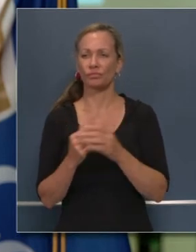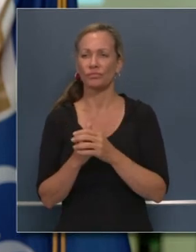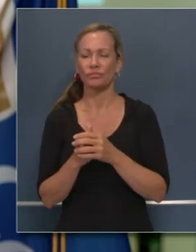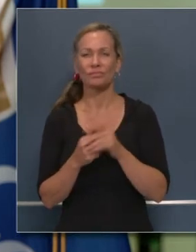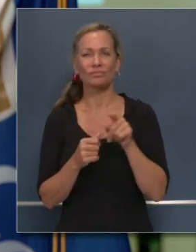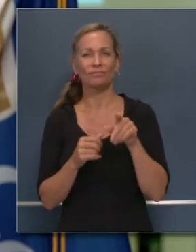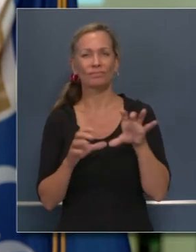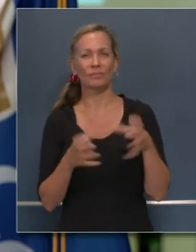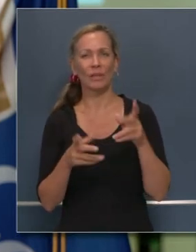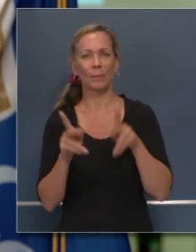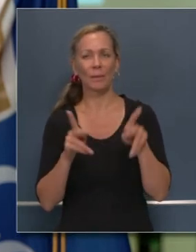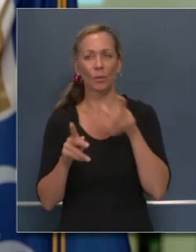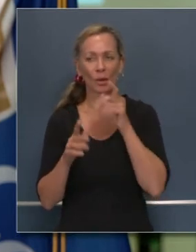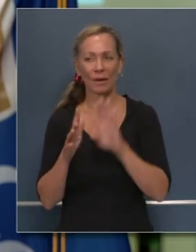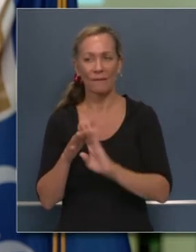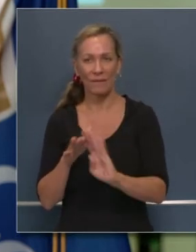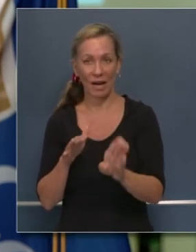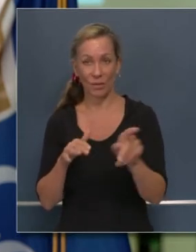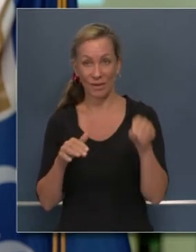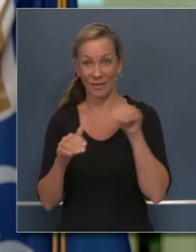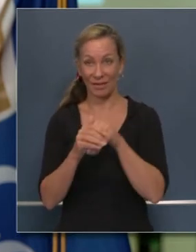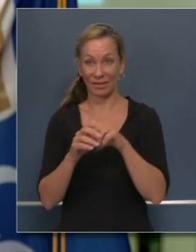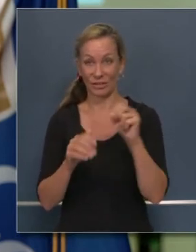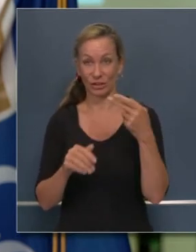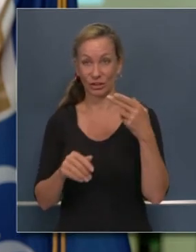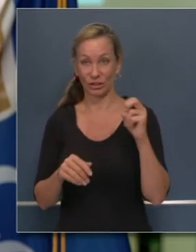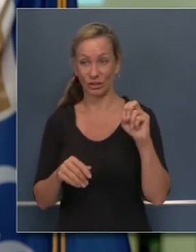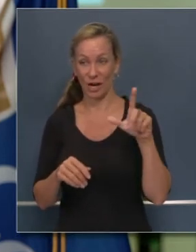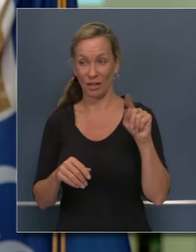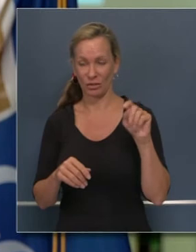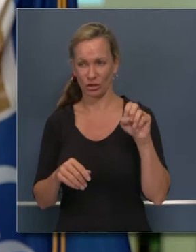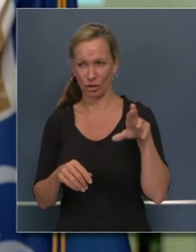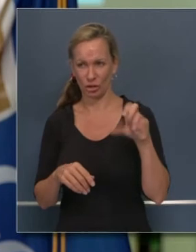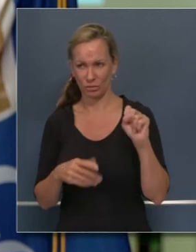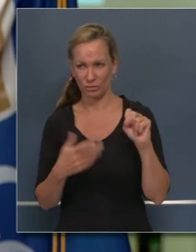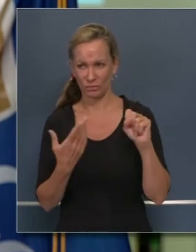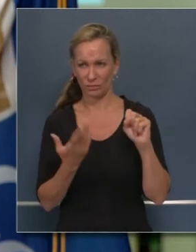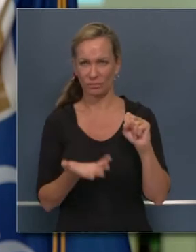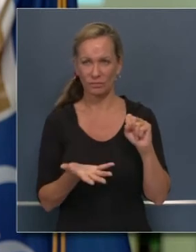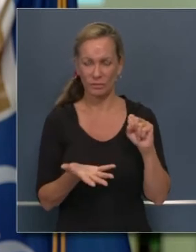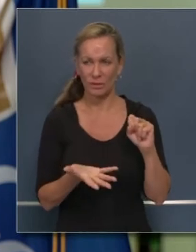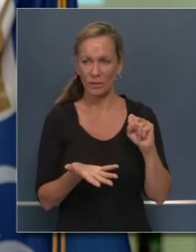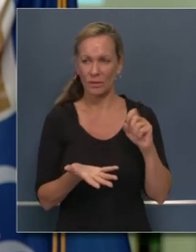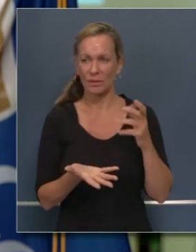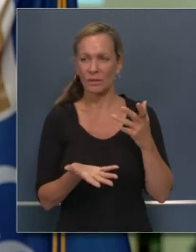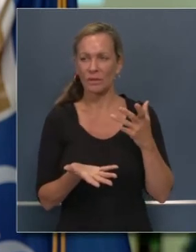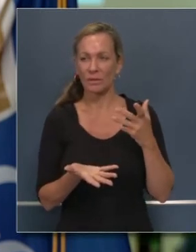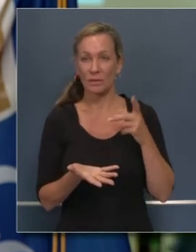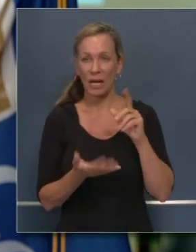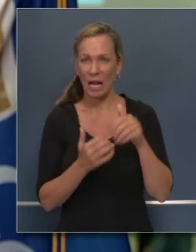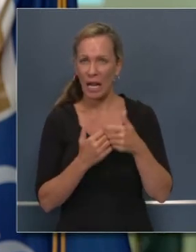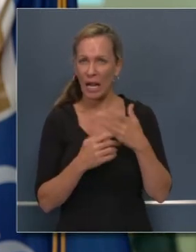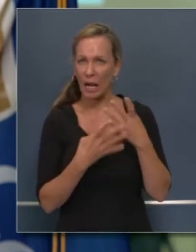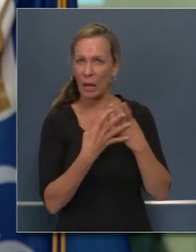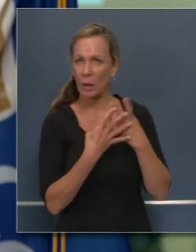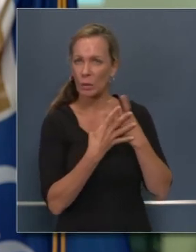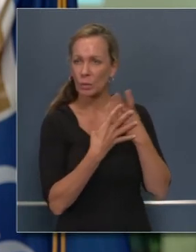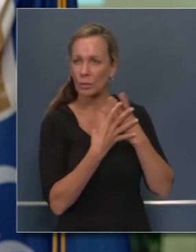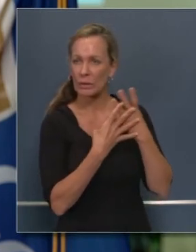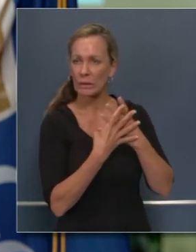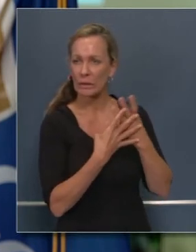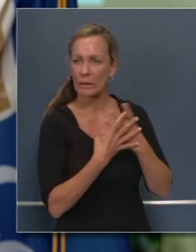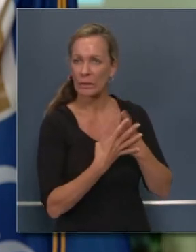para ver si las personas que están entrando a los refugios tienen el virus? Se les ha dado una